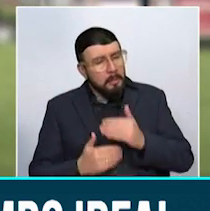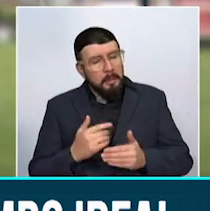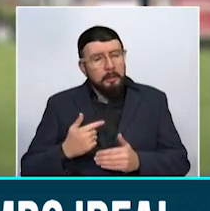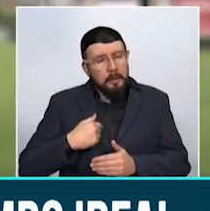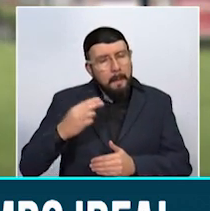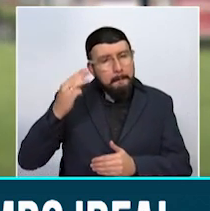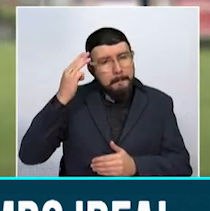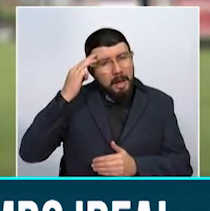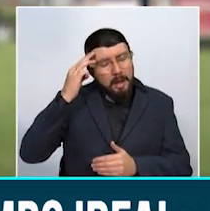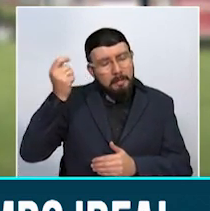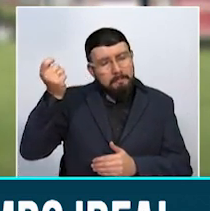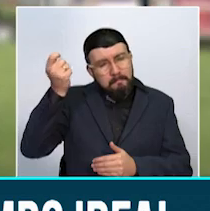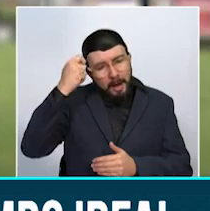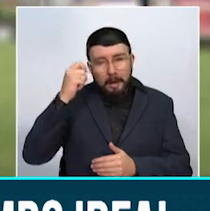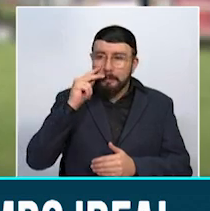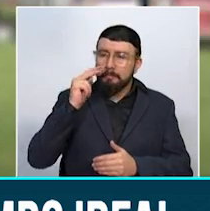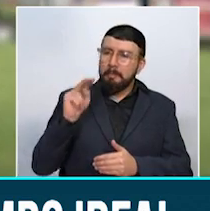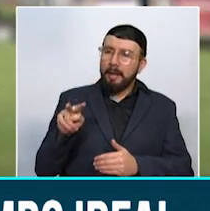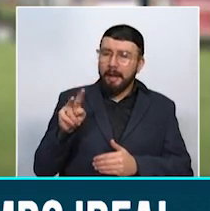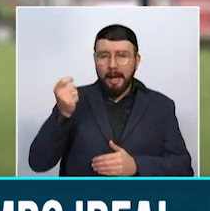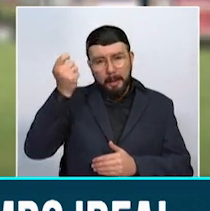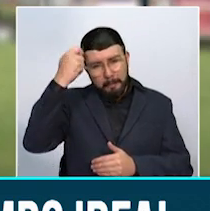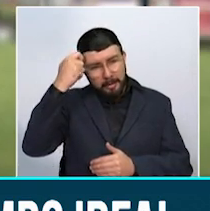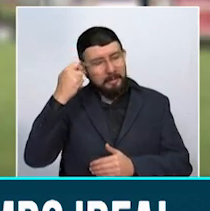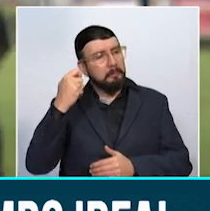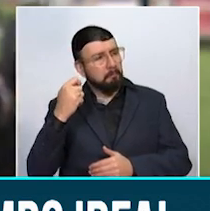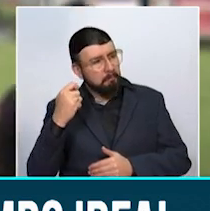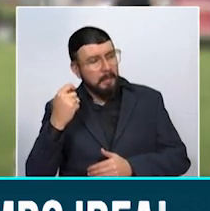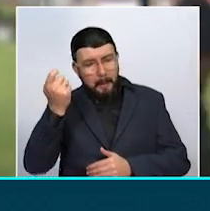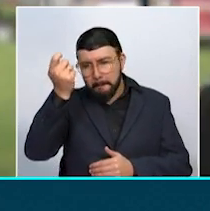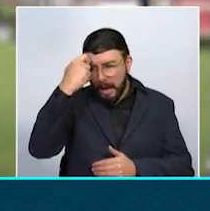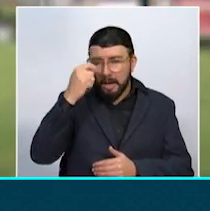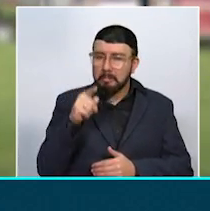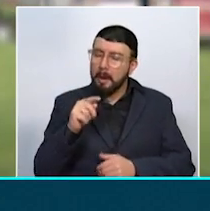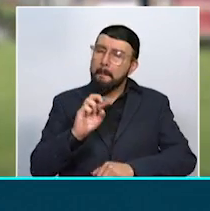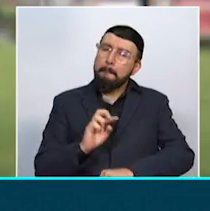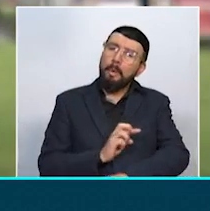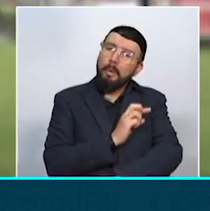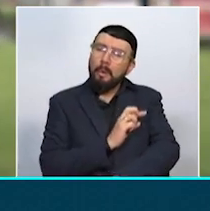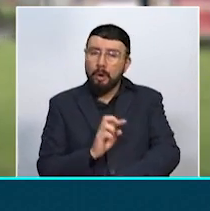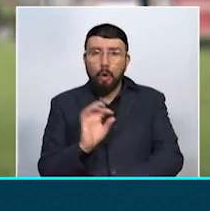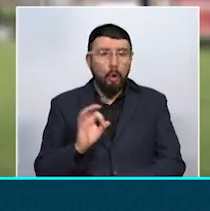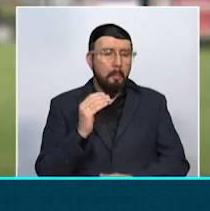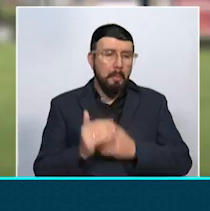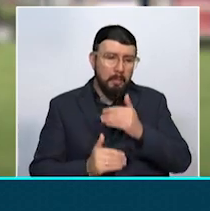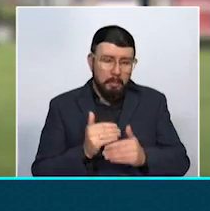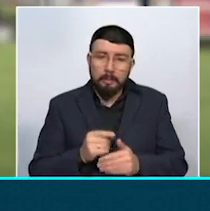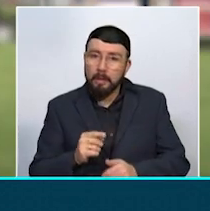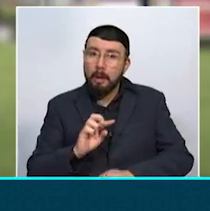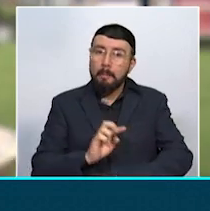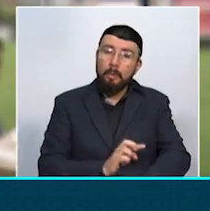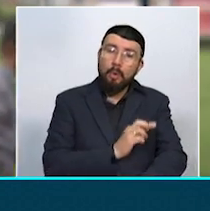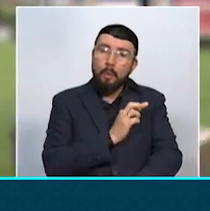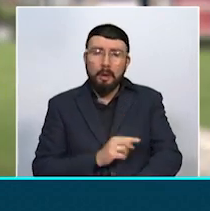lo que vea para actuar como un poeta o voy haciéndole poesía a cualquier